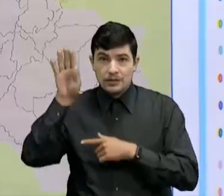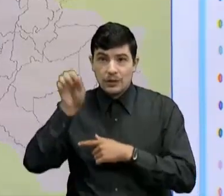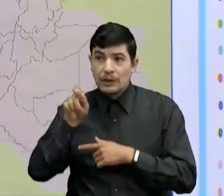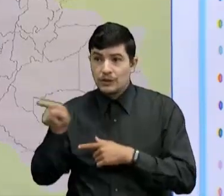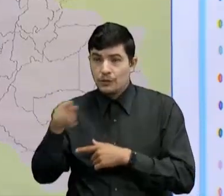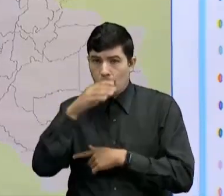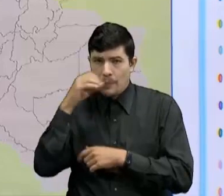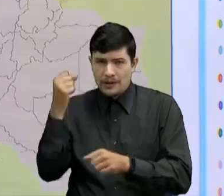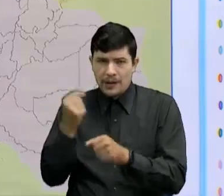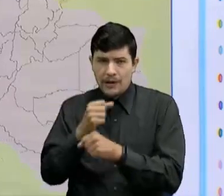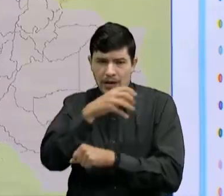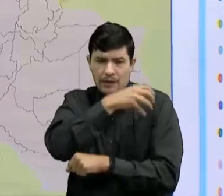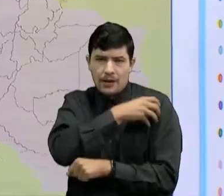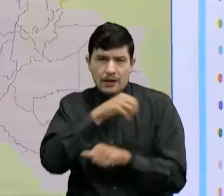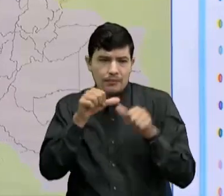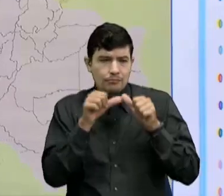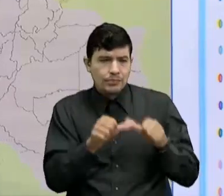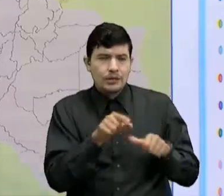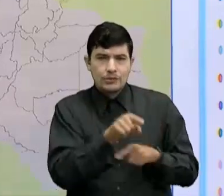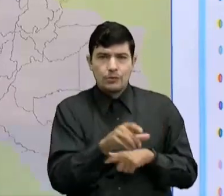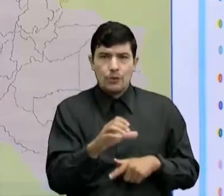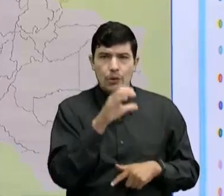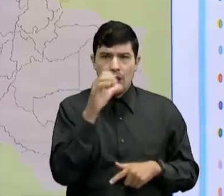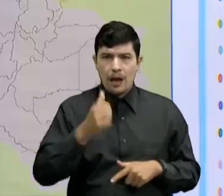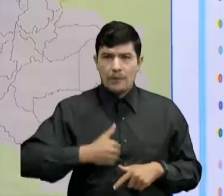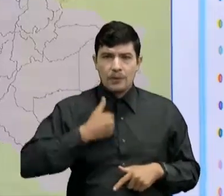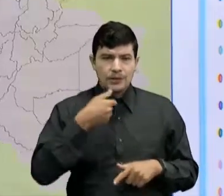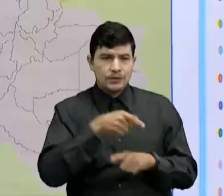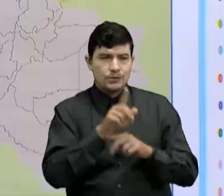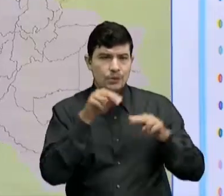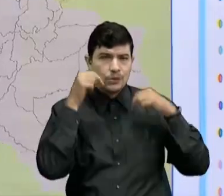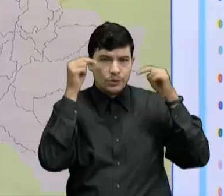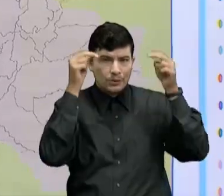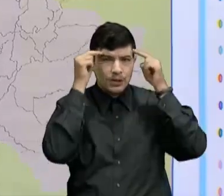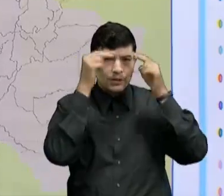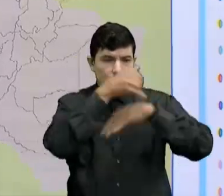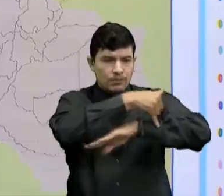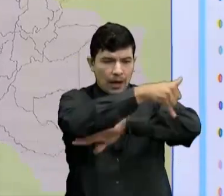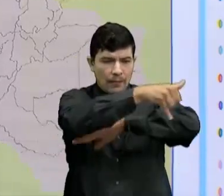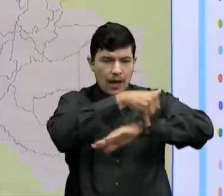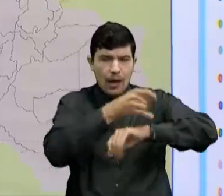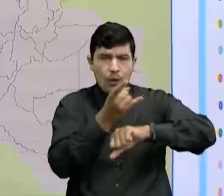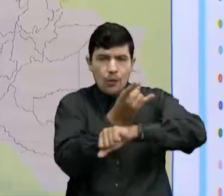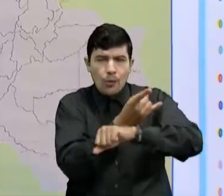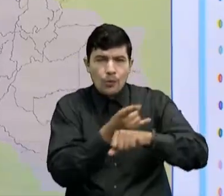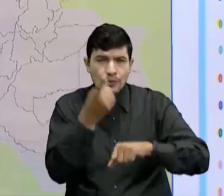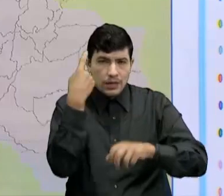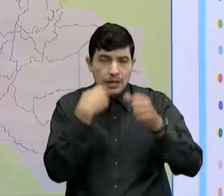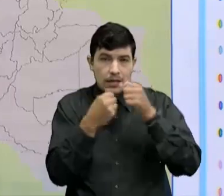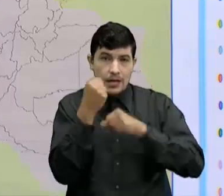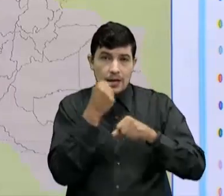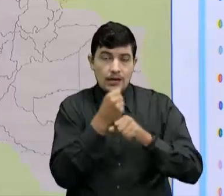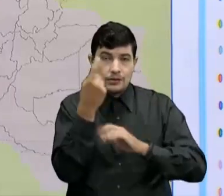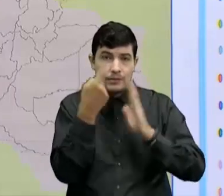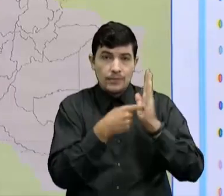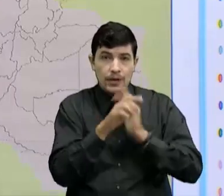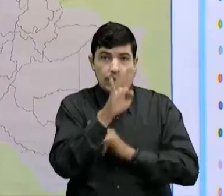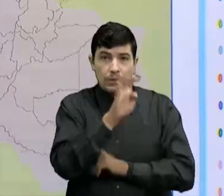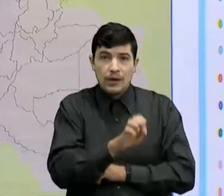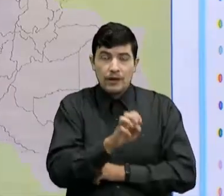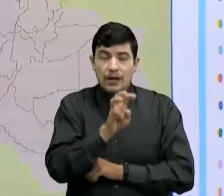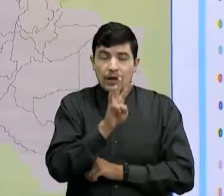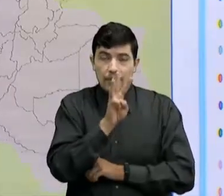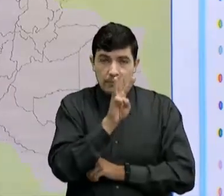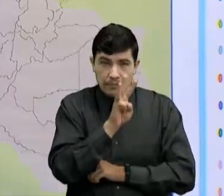Simón Bolívar Y se queda en el país Aprovechando sus conocimientos de cartografía Lo utilizan en el año 1850 Para hacer lo que se llamó la